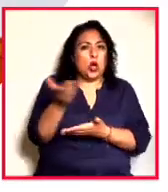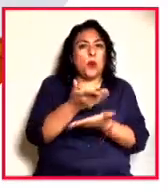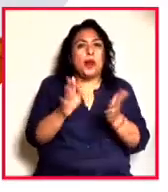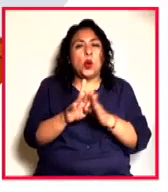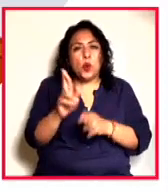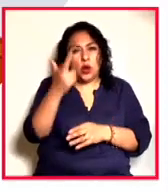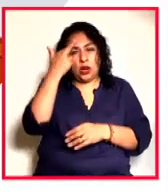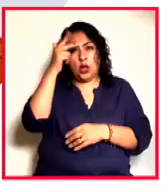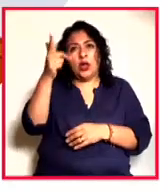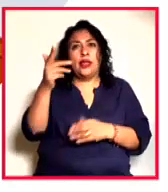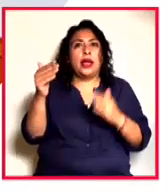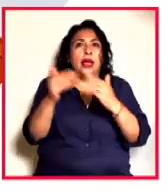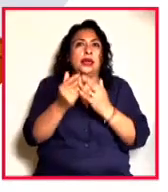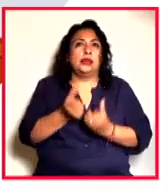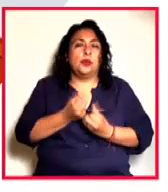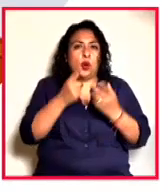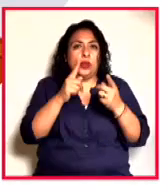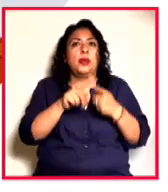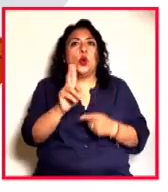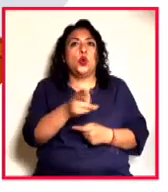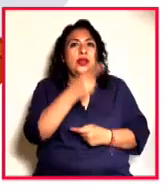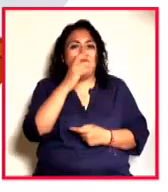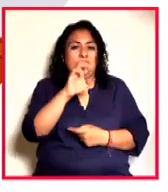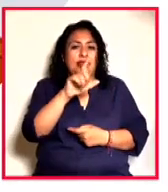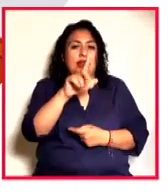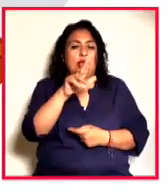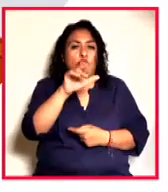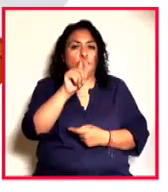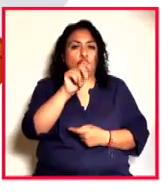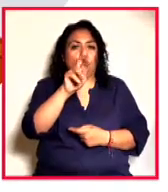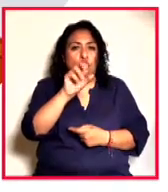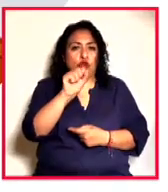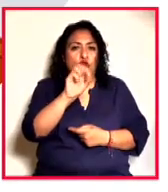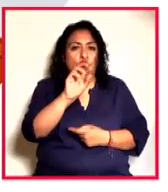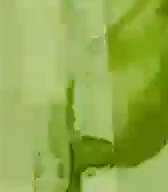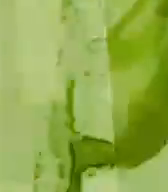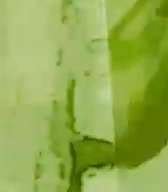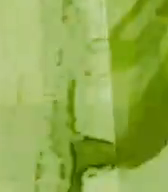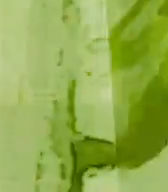la Casa del Poeta y también en la Universidad del Claustro de Sorcuara. Vamos a escucharlo.